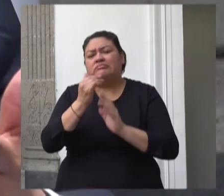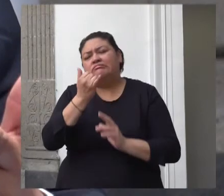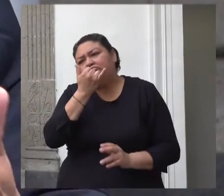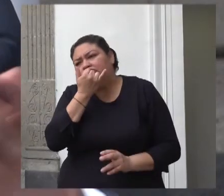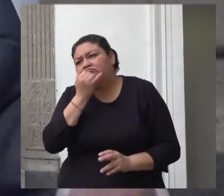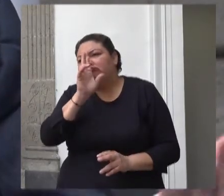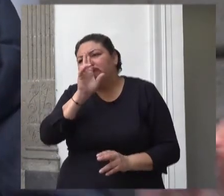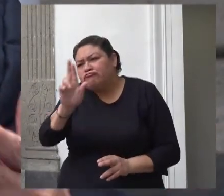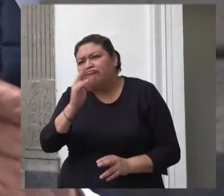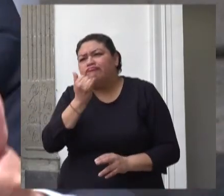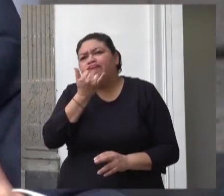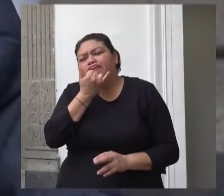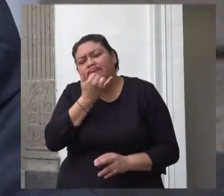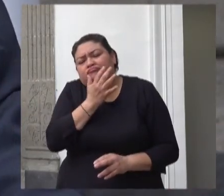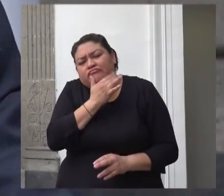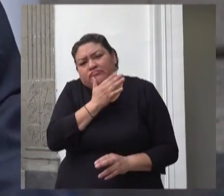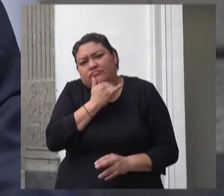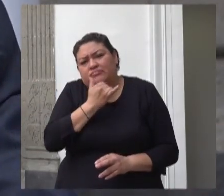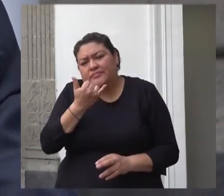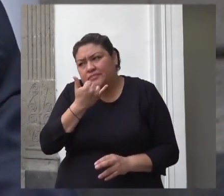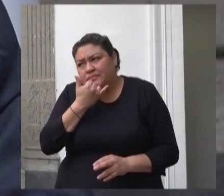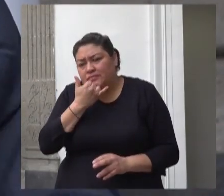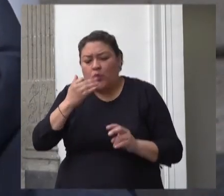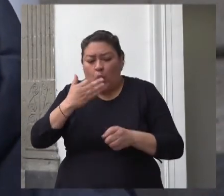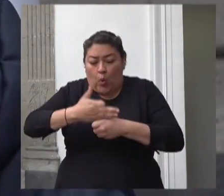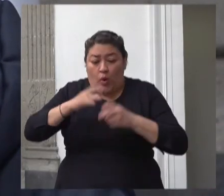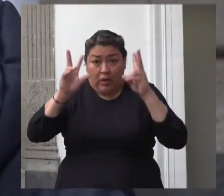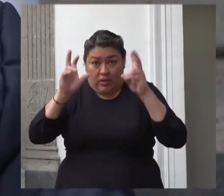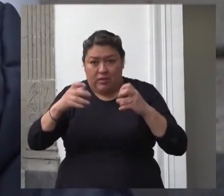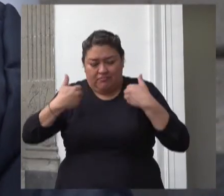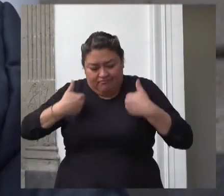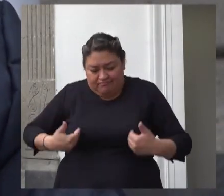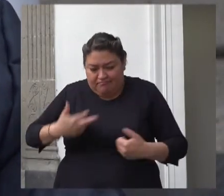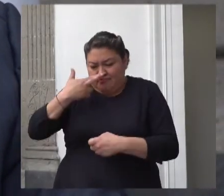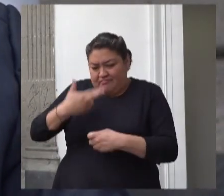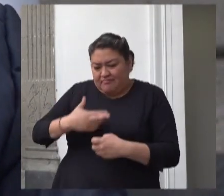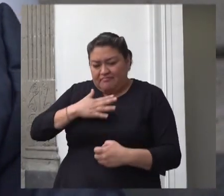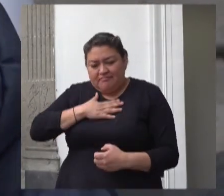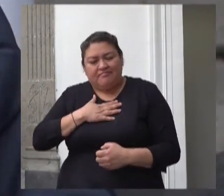disculpa ese tema no es del ámbito de competencia de su servidor